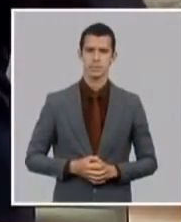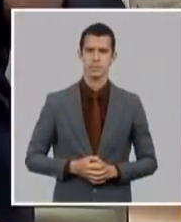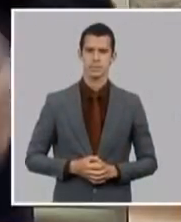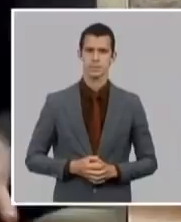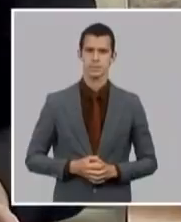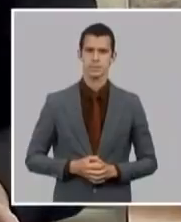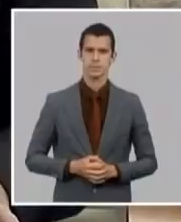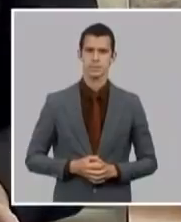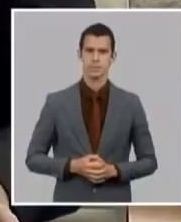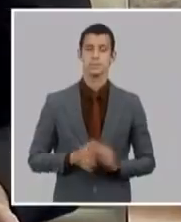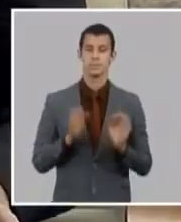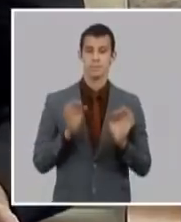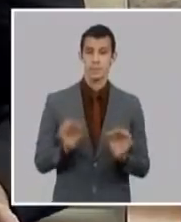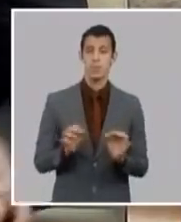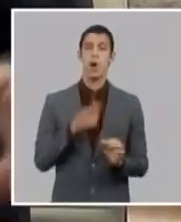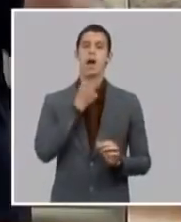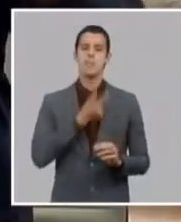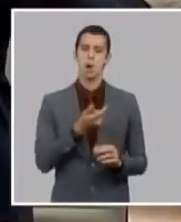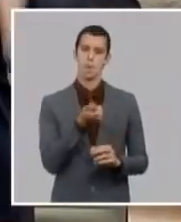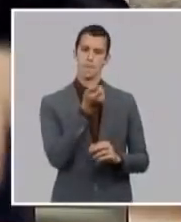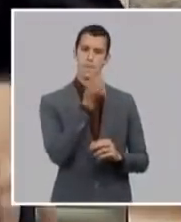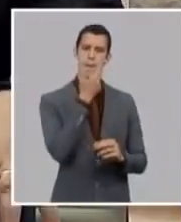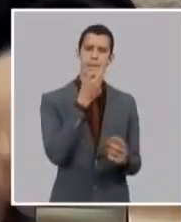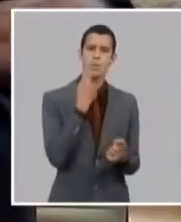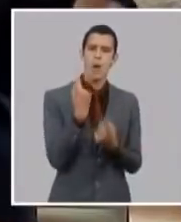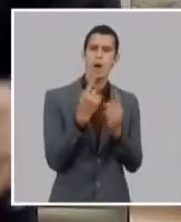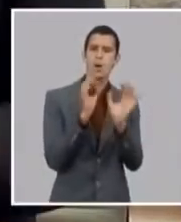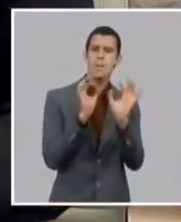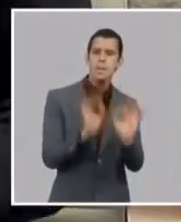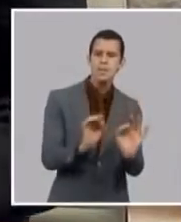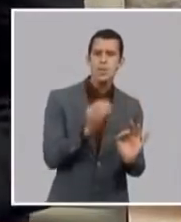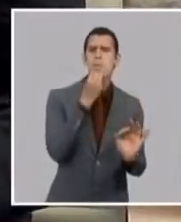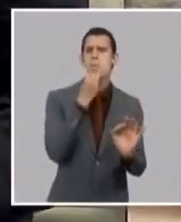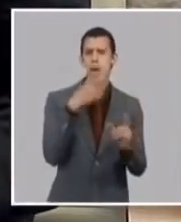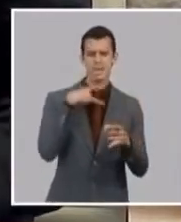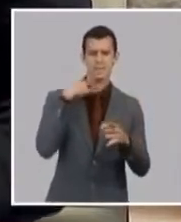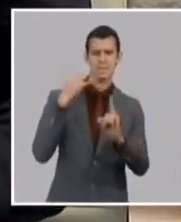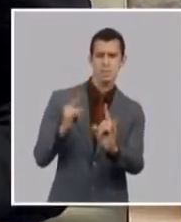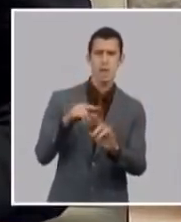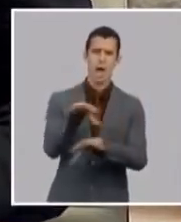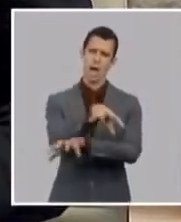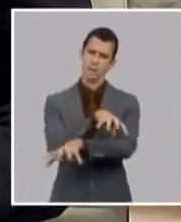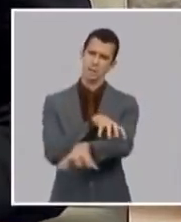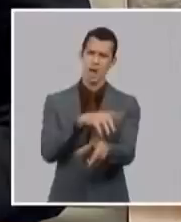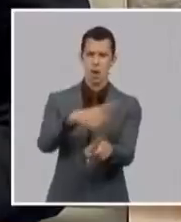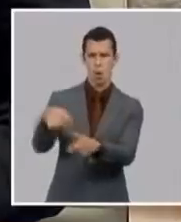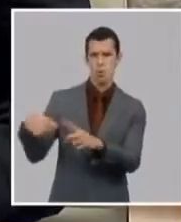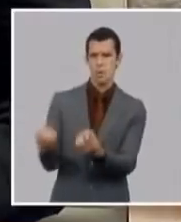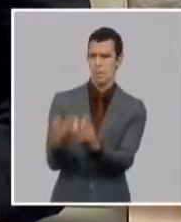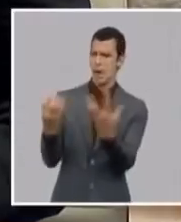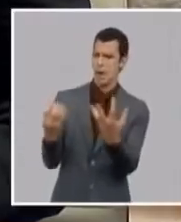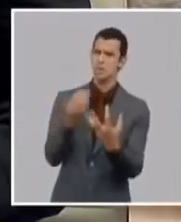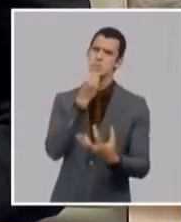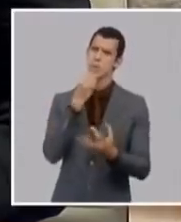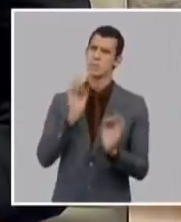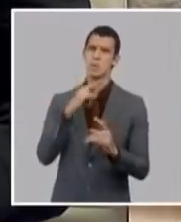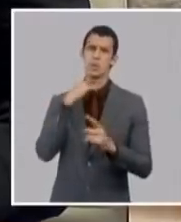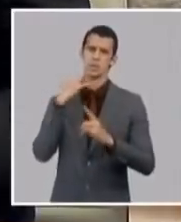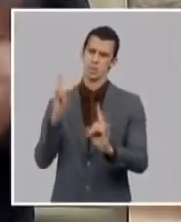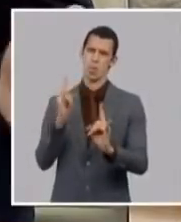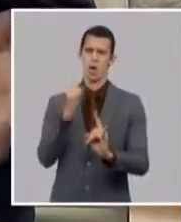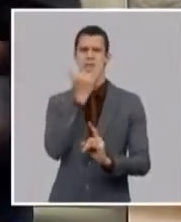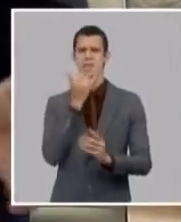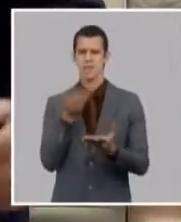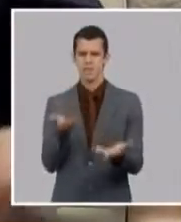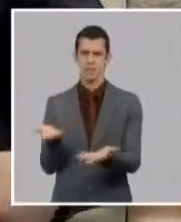introducir enfermedades al país que afecten tanto animales como a las plantas y que esto